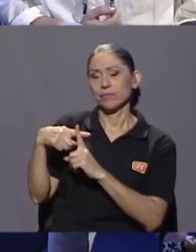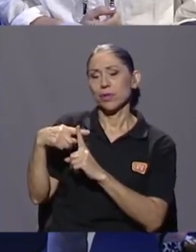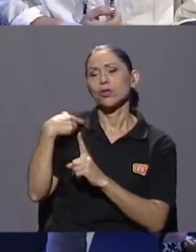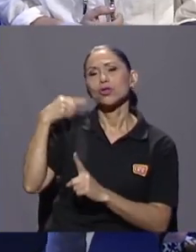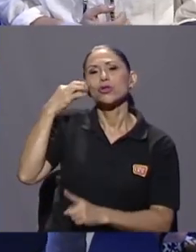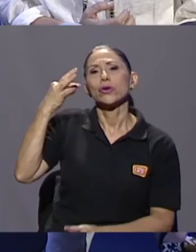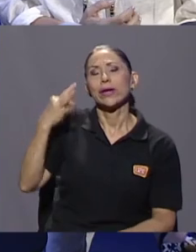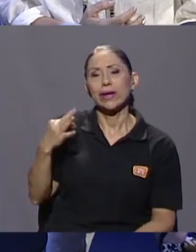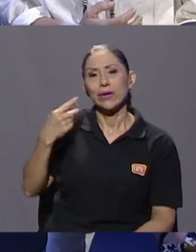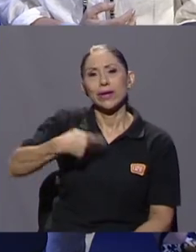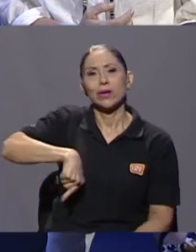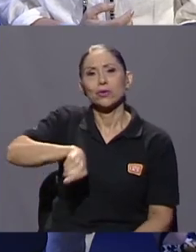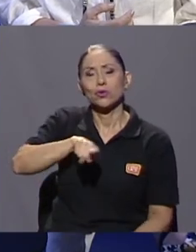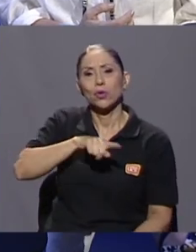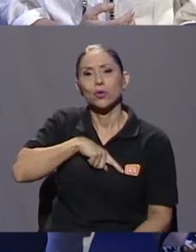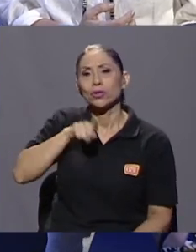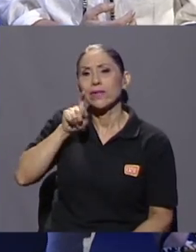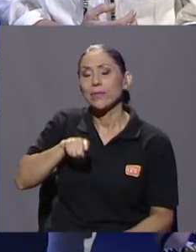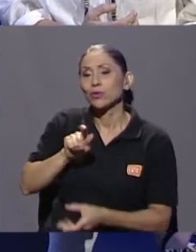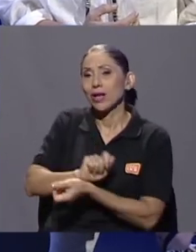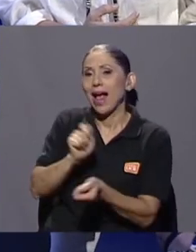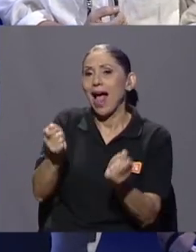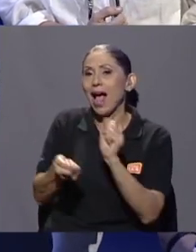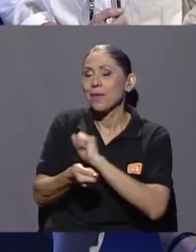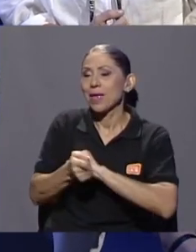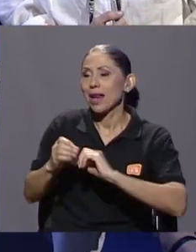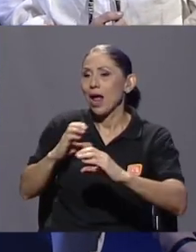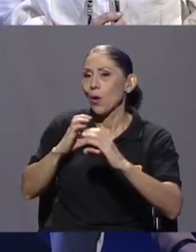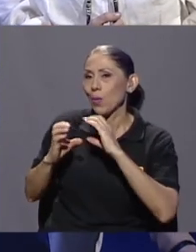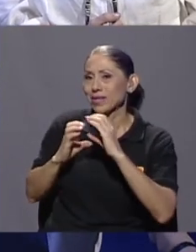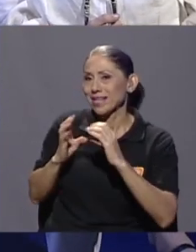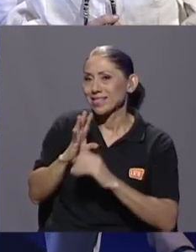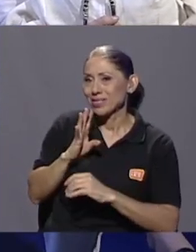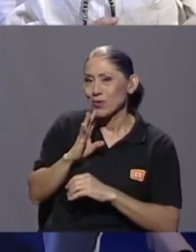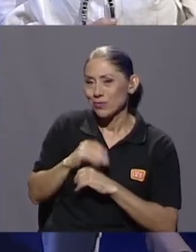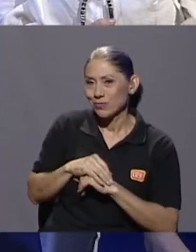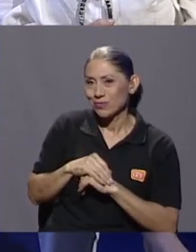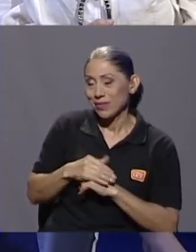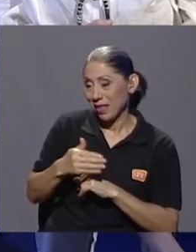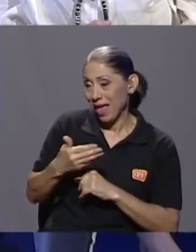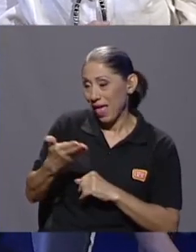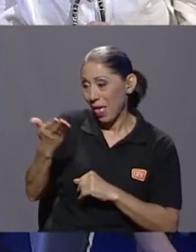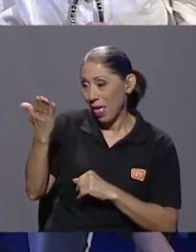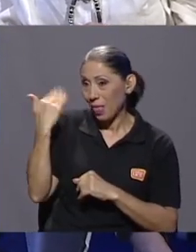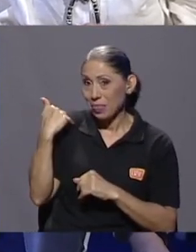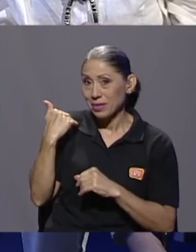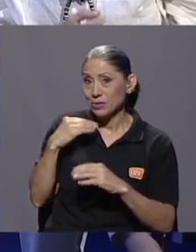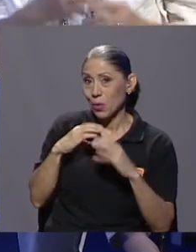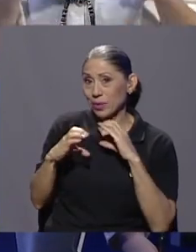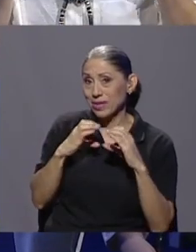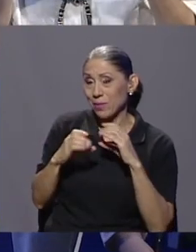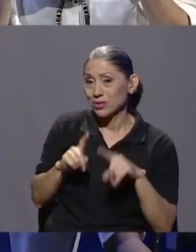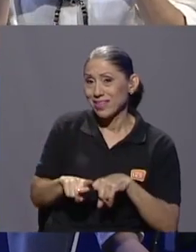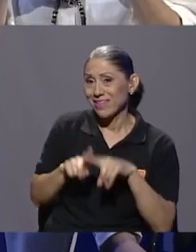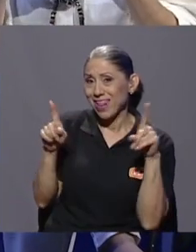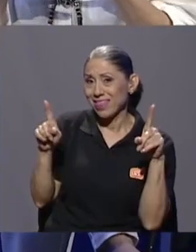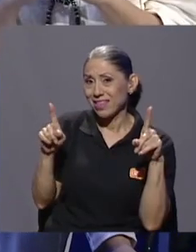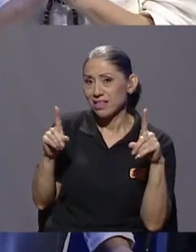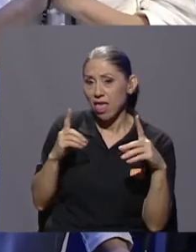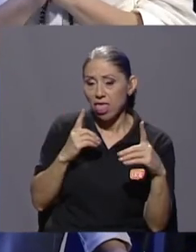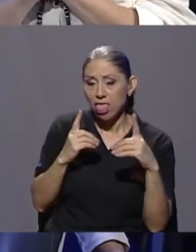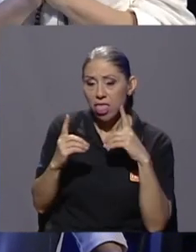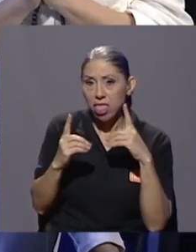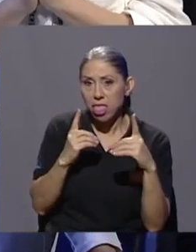creo que tenemos que cambiar la conversación. Conversábamos diferente, no dialogábamos entre sectores.